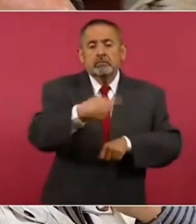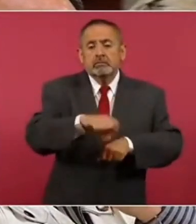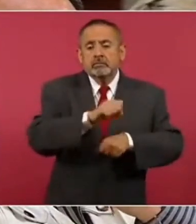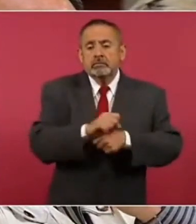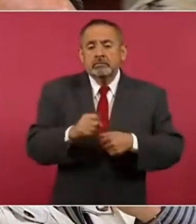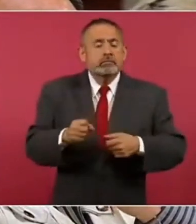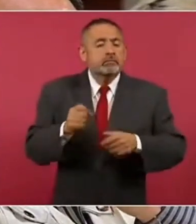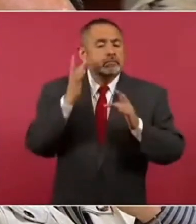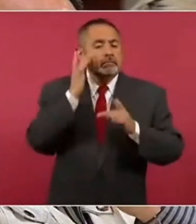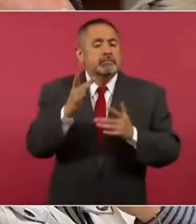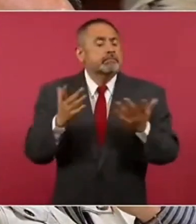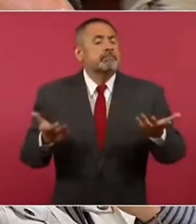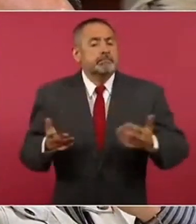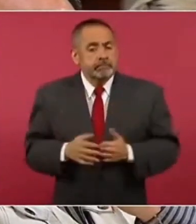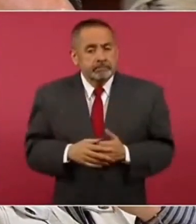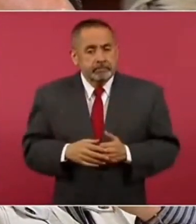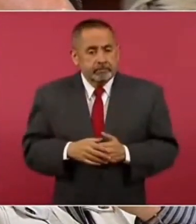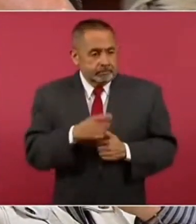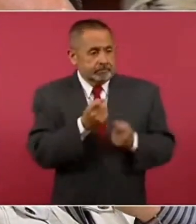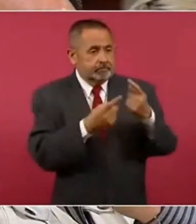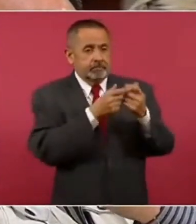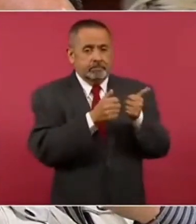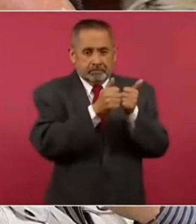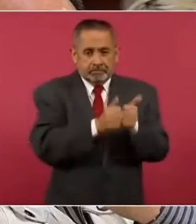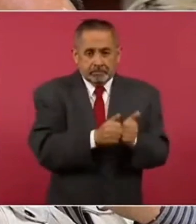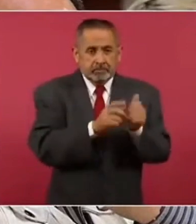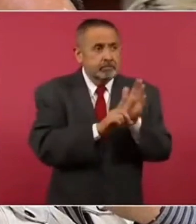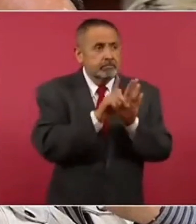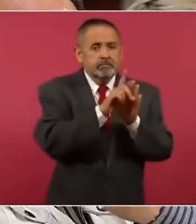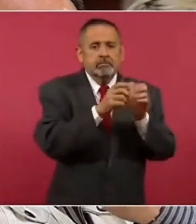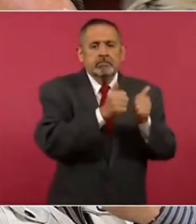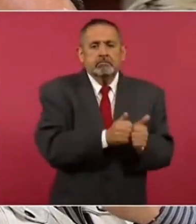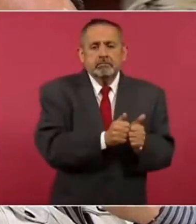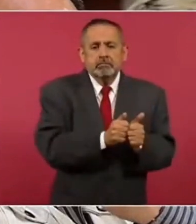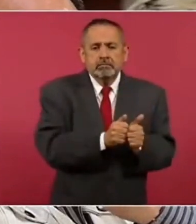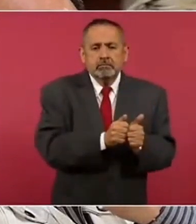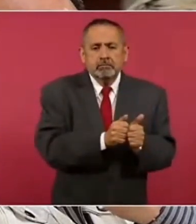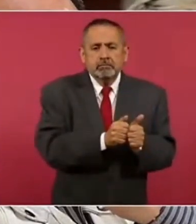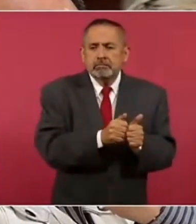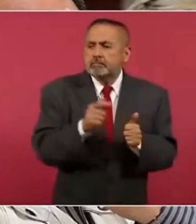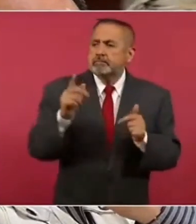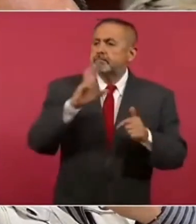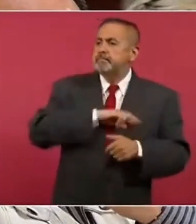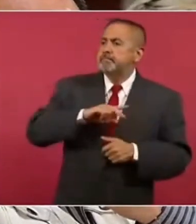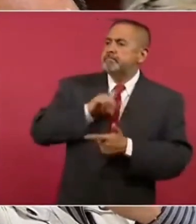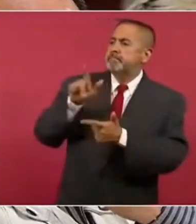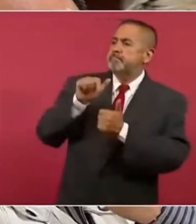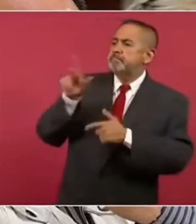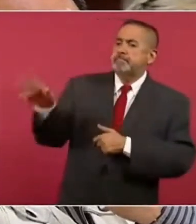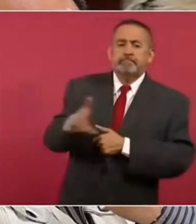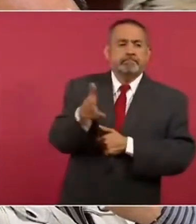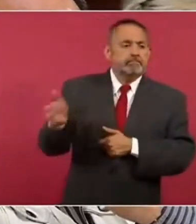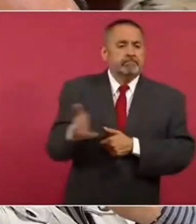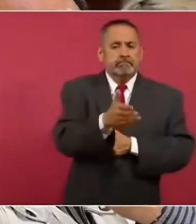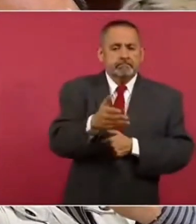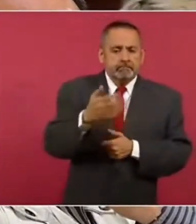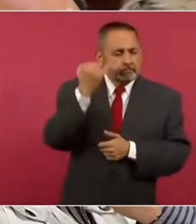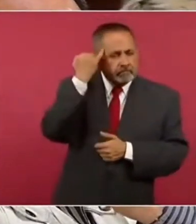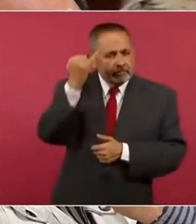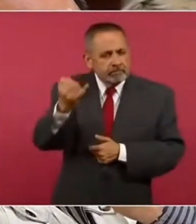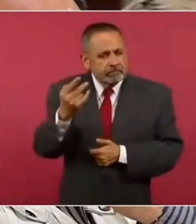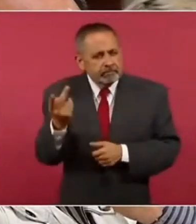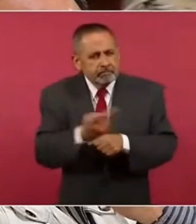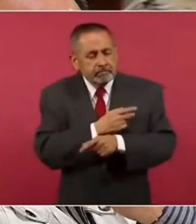los que se quedaron con algunos departamentos están rentando. Yo nada más pregunto,